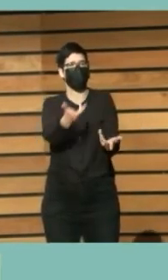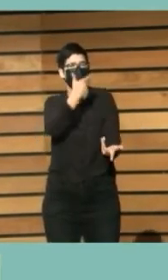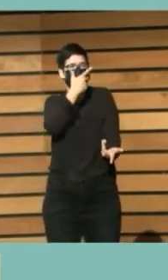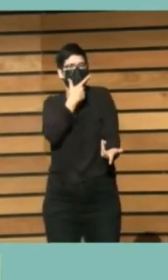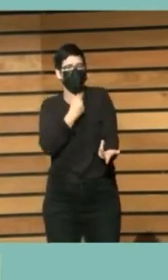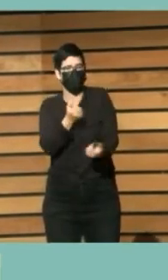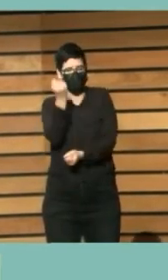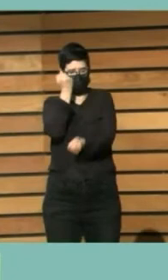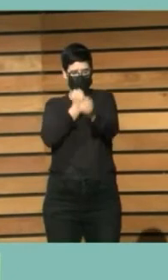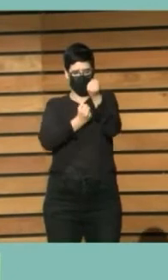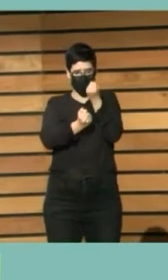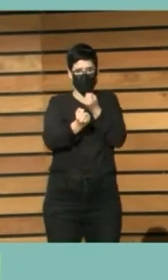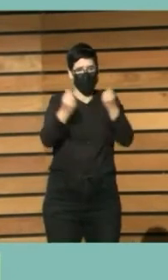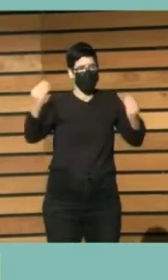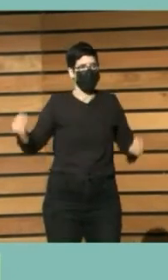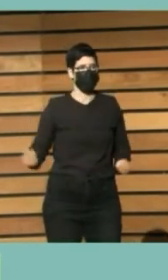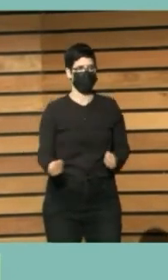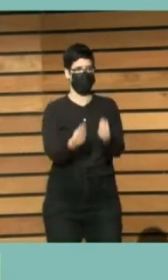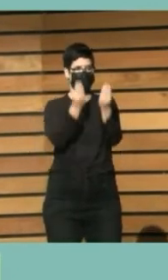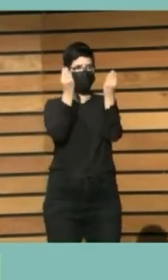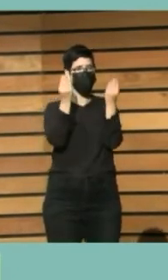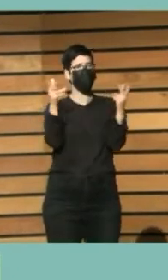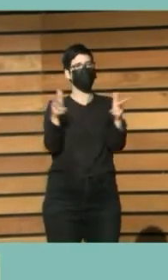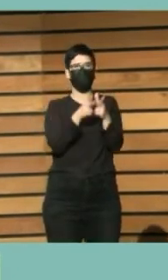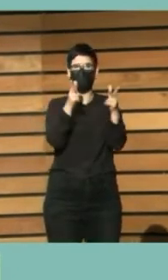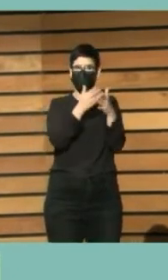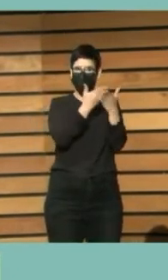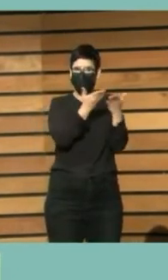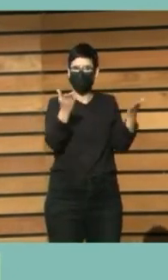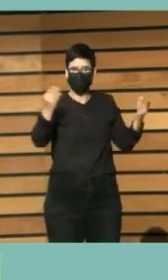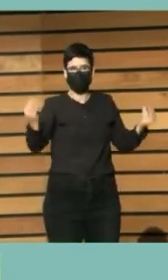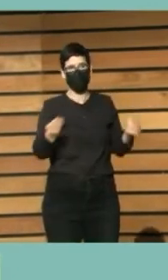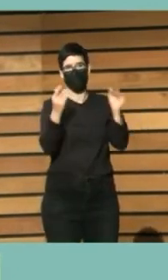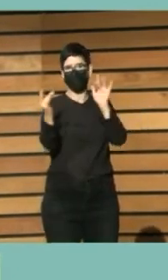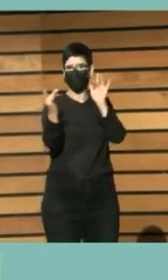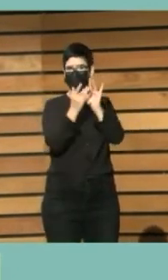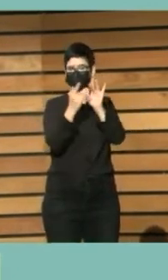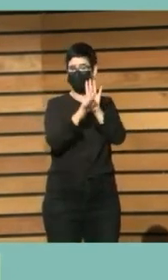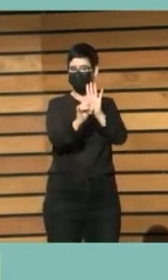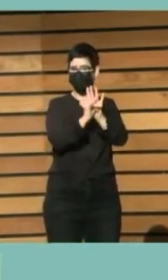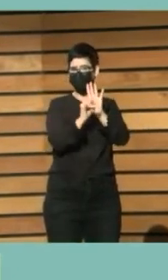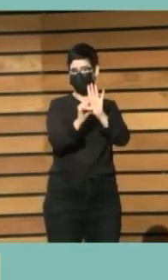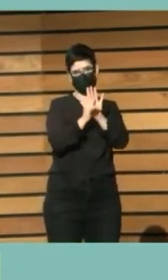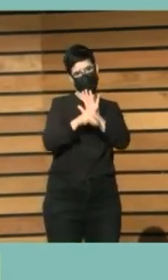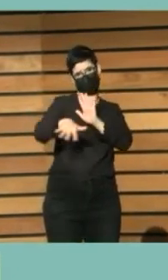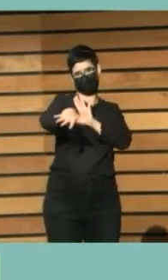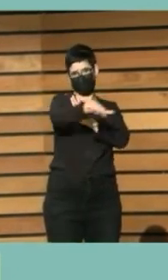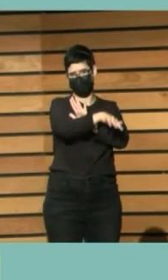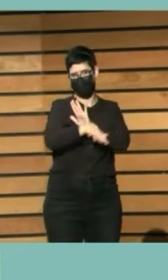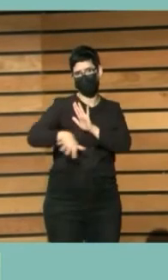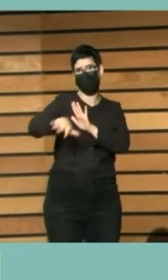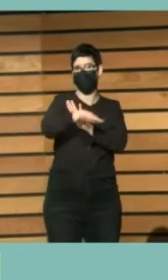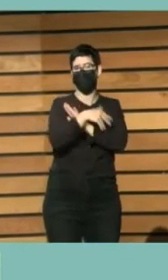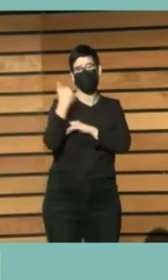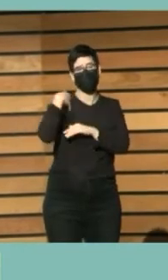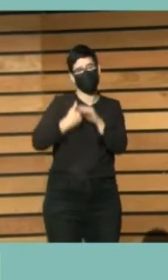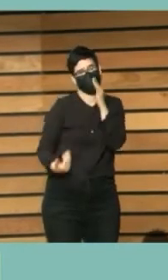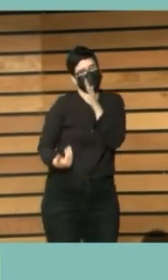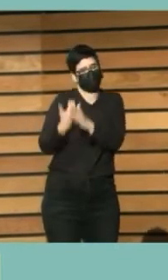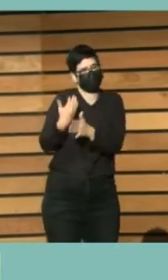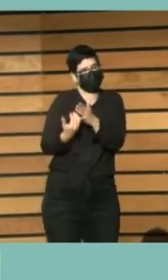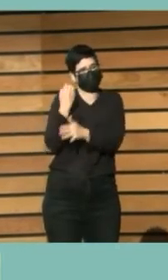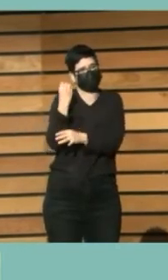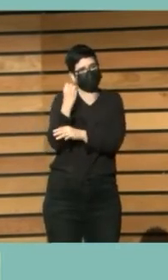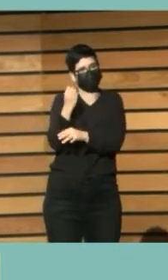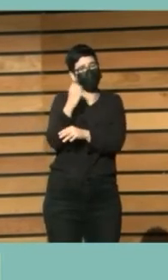y cultural a nivel local, ¿no? A nivel de proximidad. Y ya lo hemos dicho también a lo largo de estos días, pues los ODS